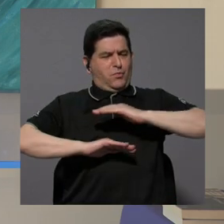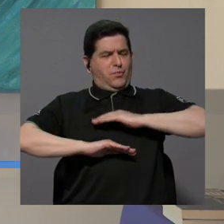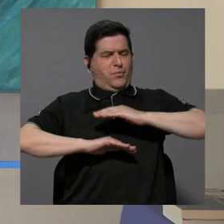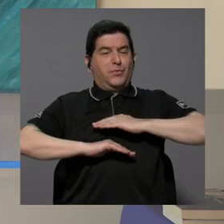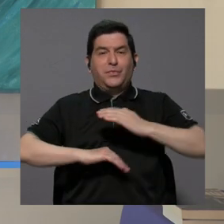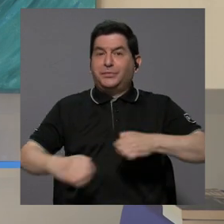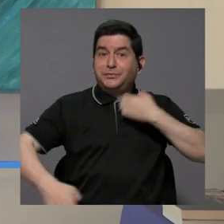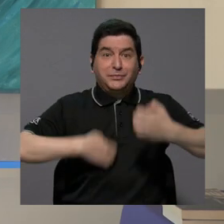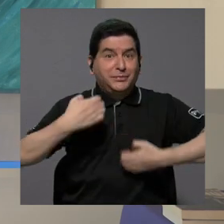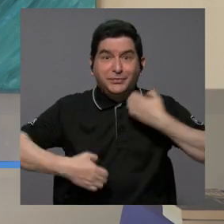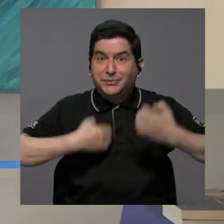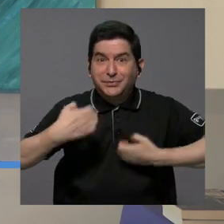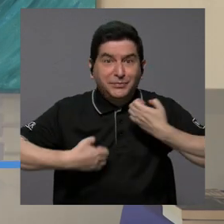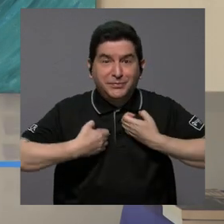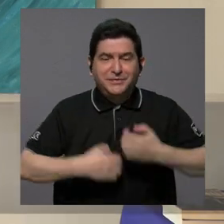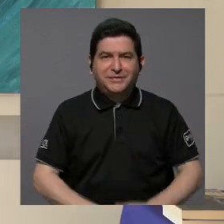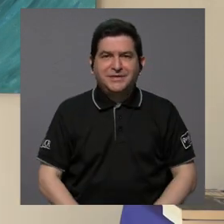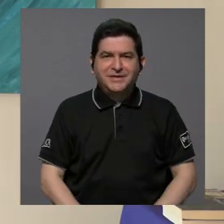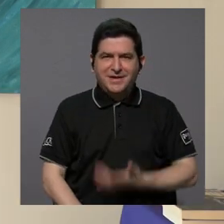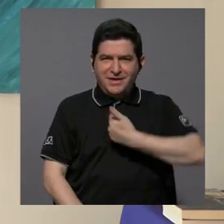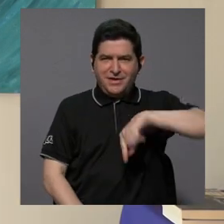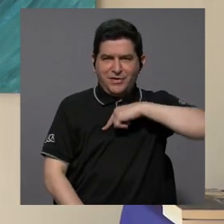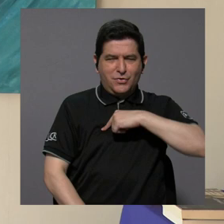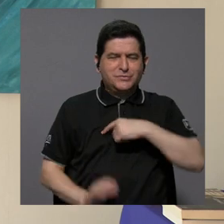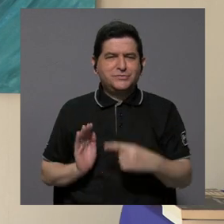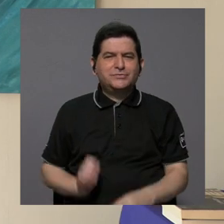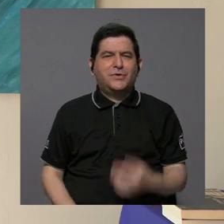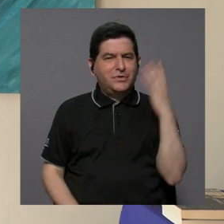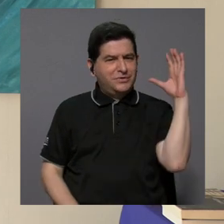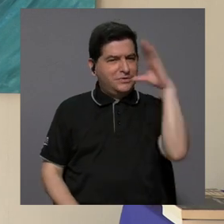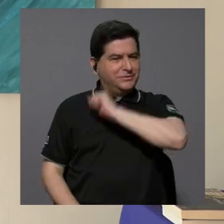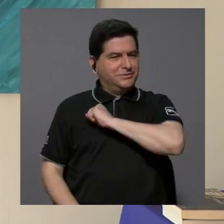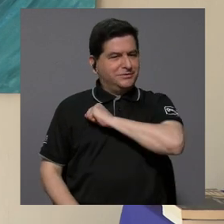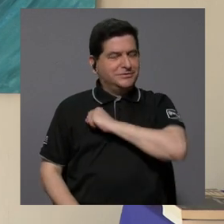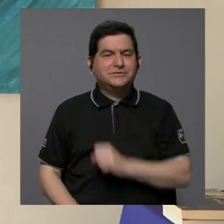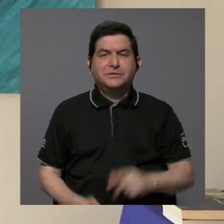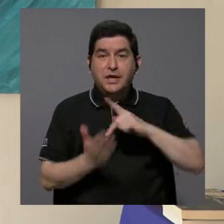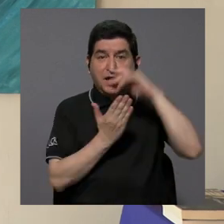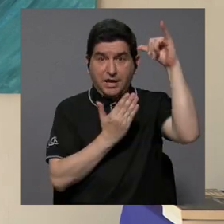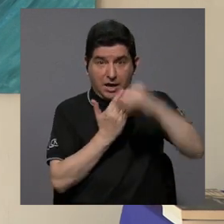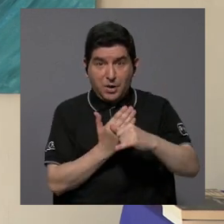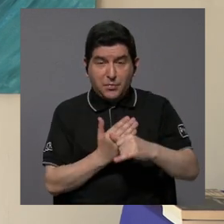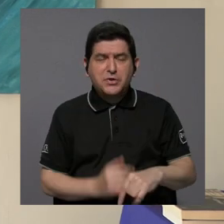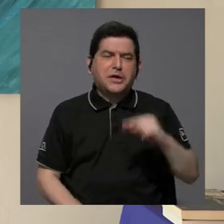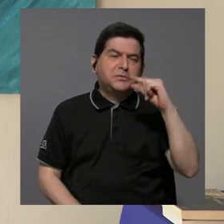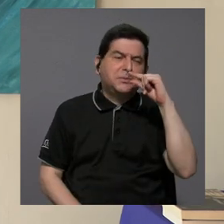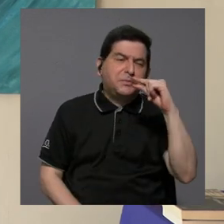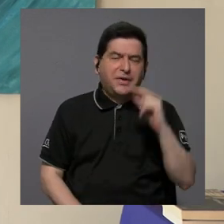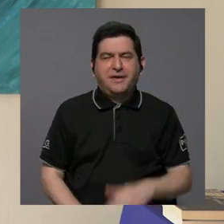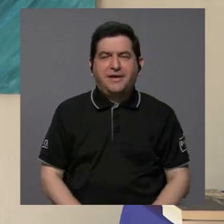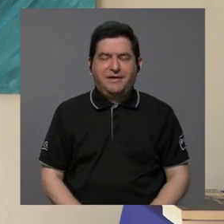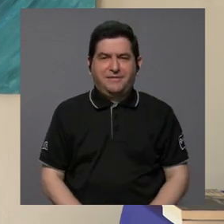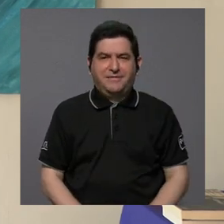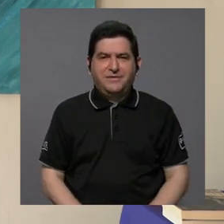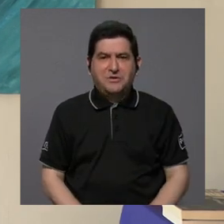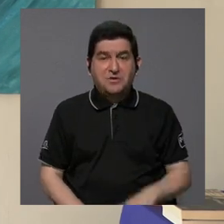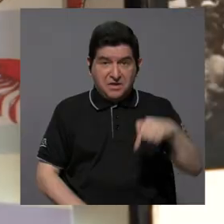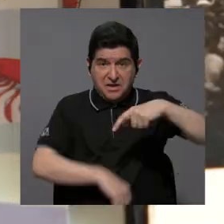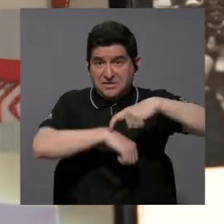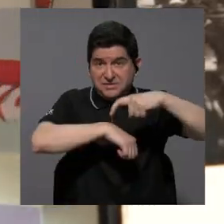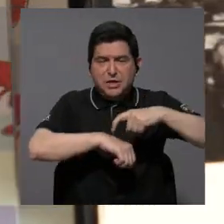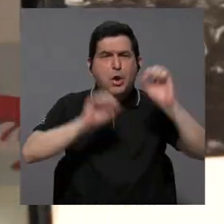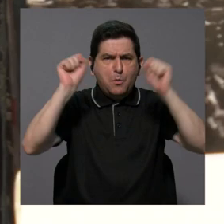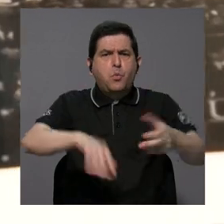emocionante, que nos hace ver que este proyecto, es modesto, que es muy discreto todavía, puede